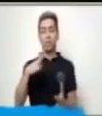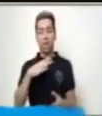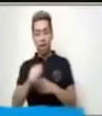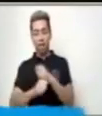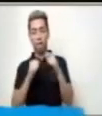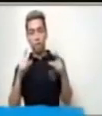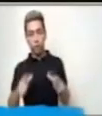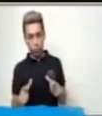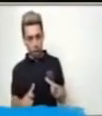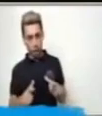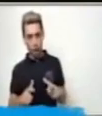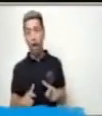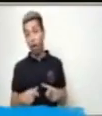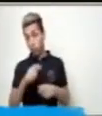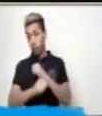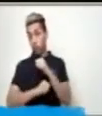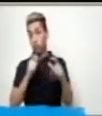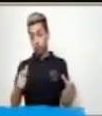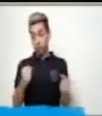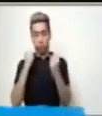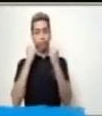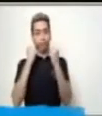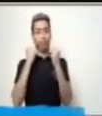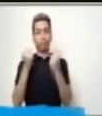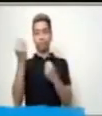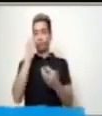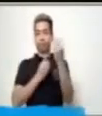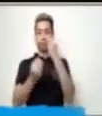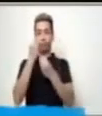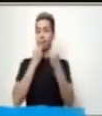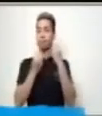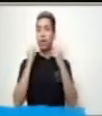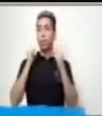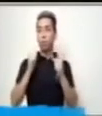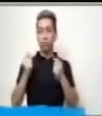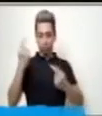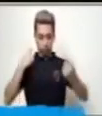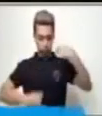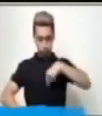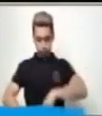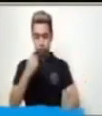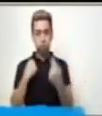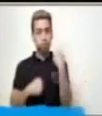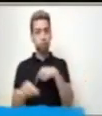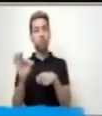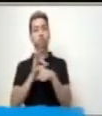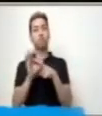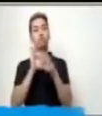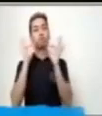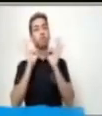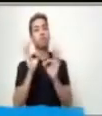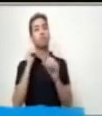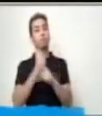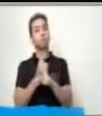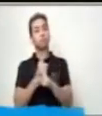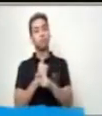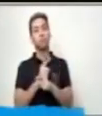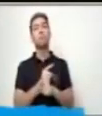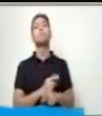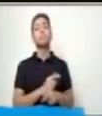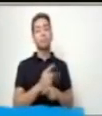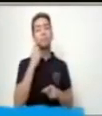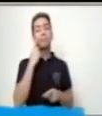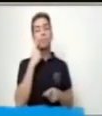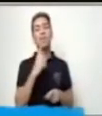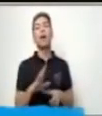sana para consumir. Ayuda a nuestro organismo a que funcione a la perfección. Observemos qué